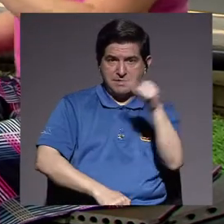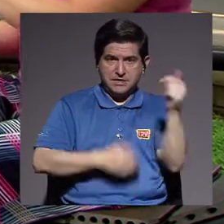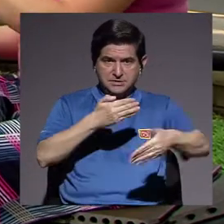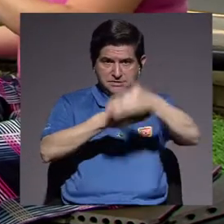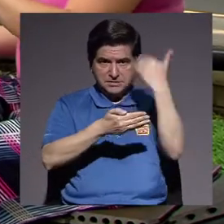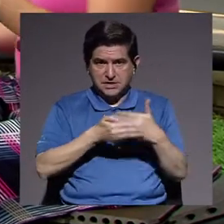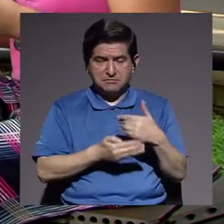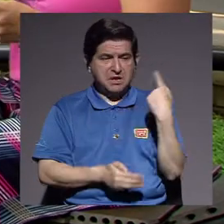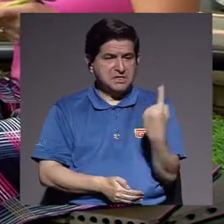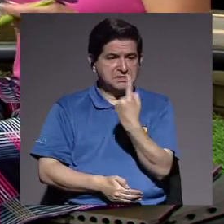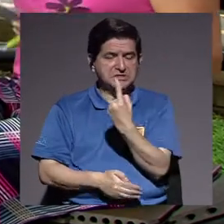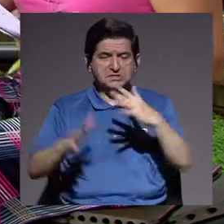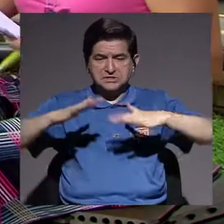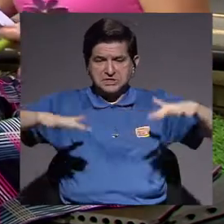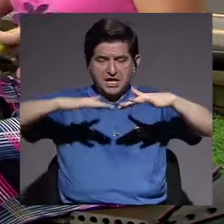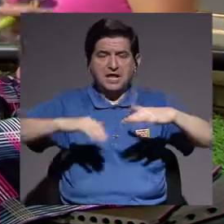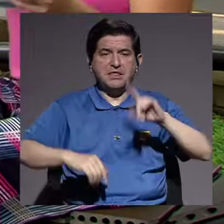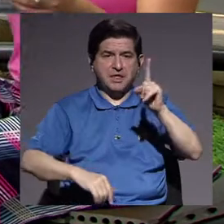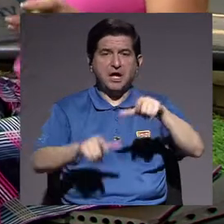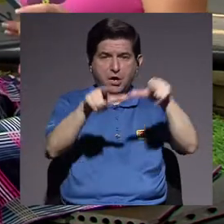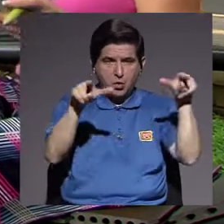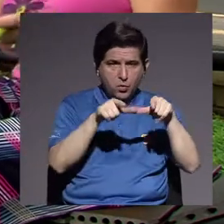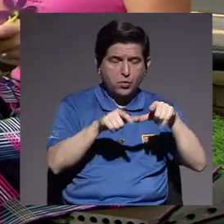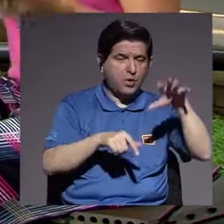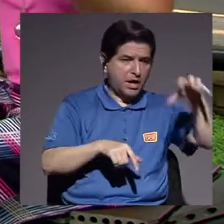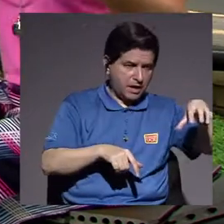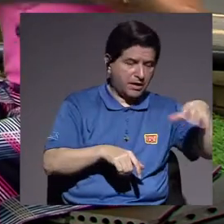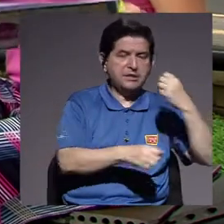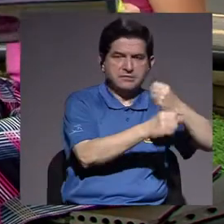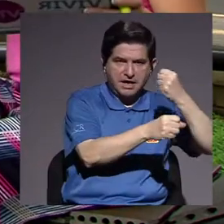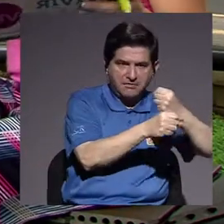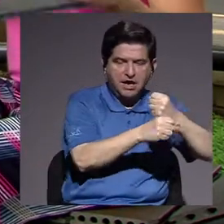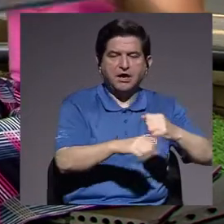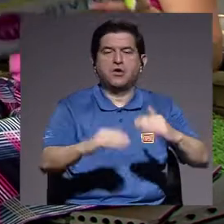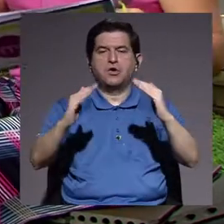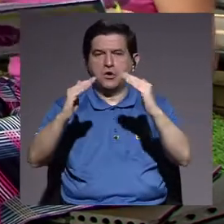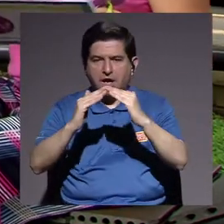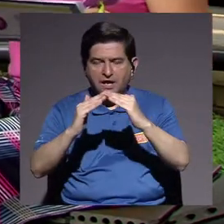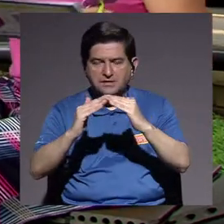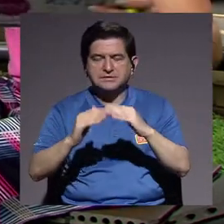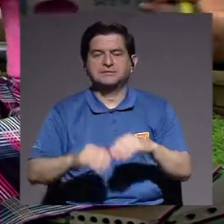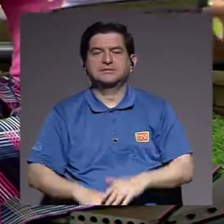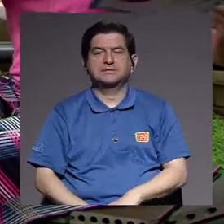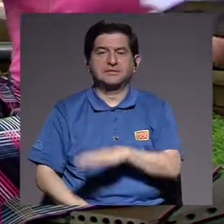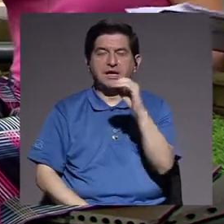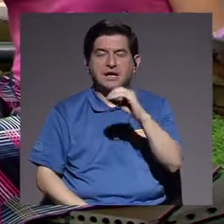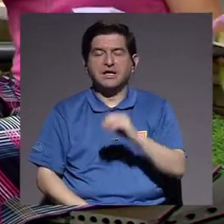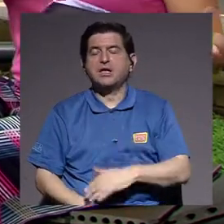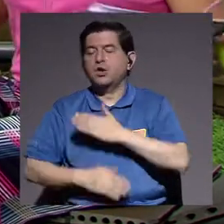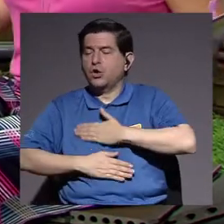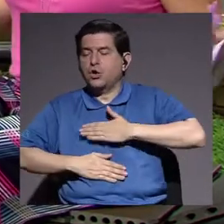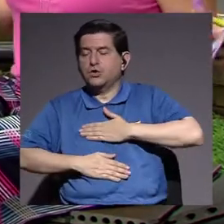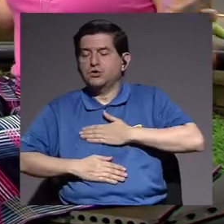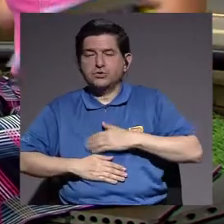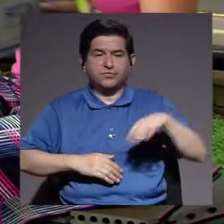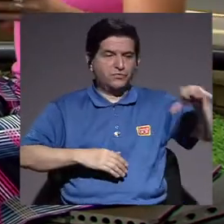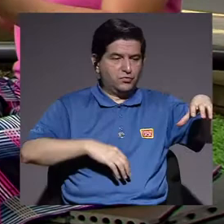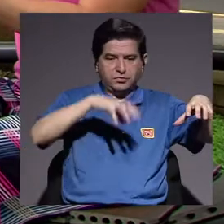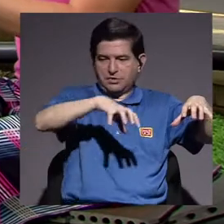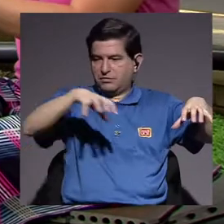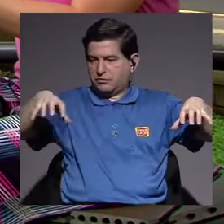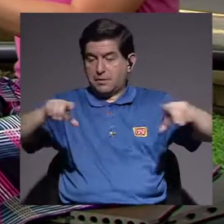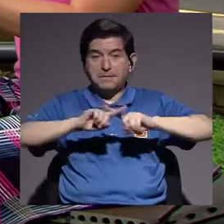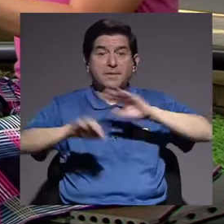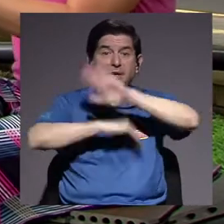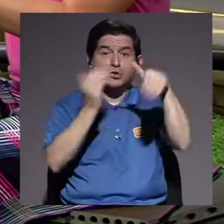como que cada una de esas esferas tenía su lugar. En el trabajo, en la casa, las cosas de la casa, el ocio, pero ahora de pronto todo